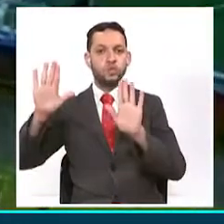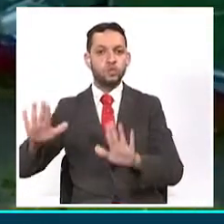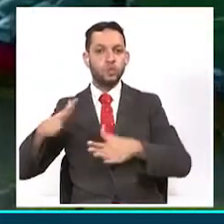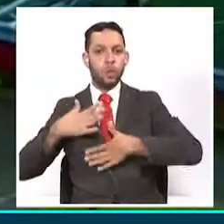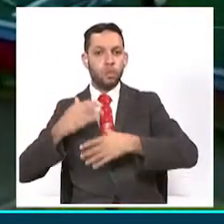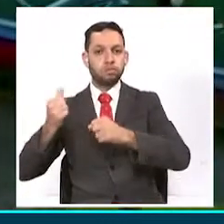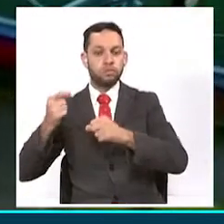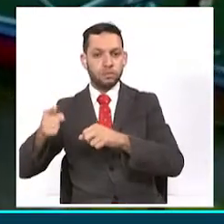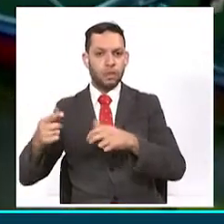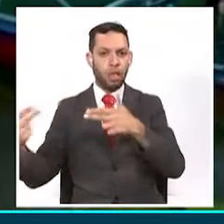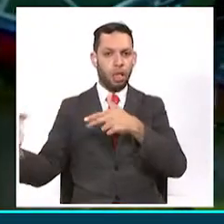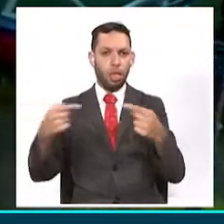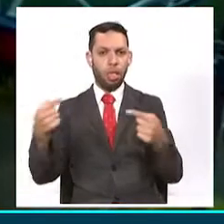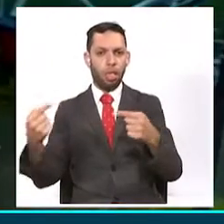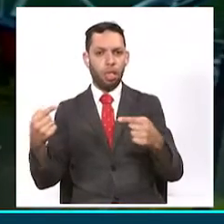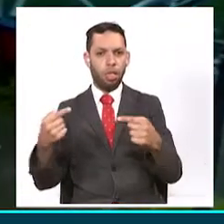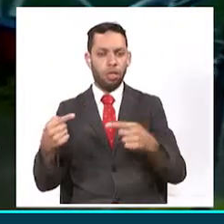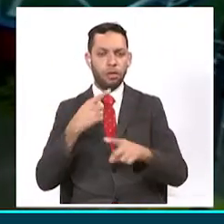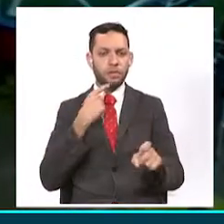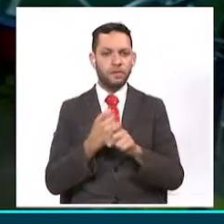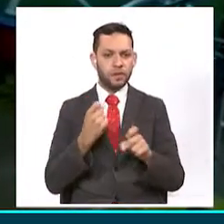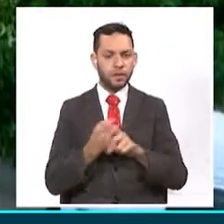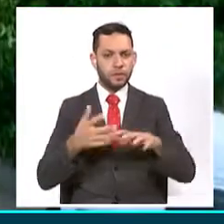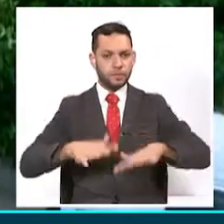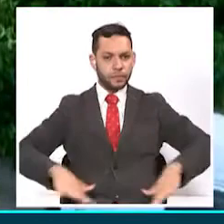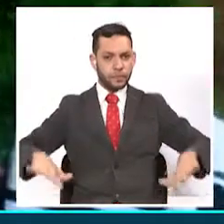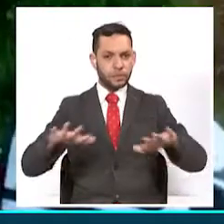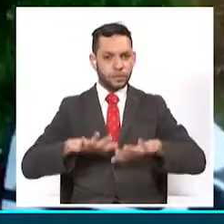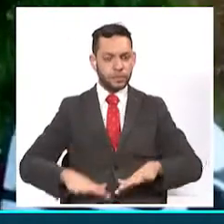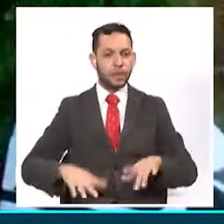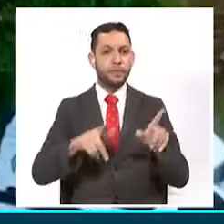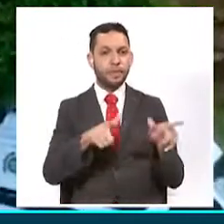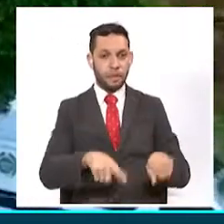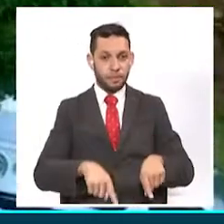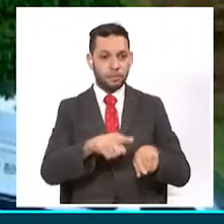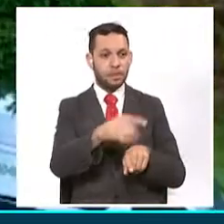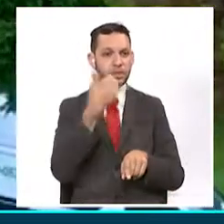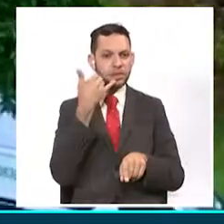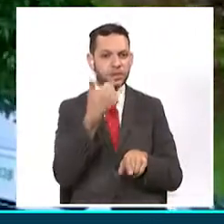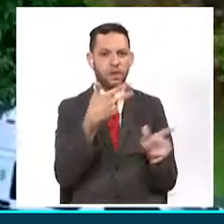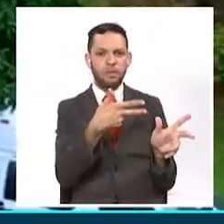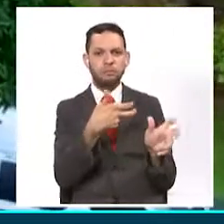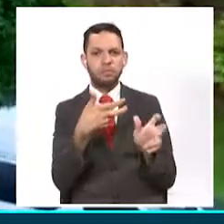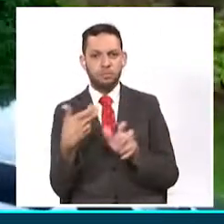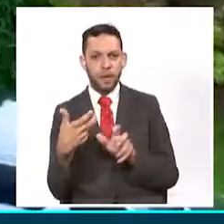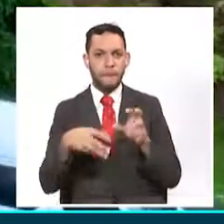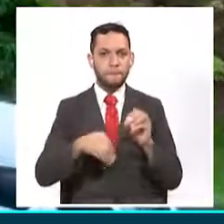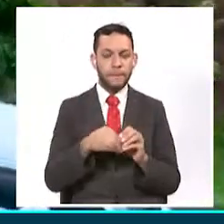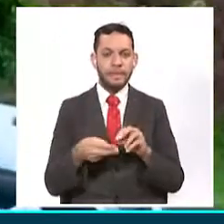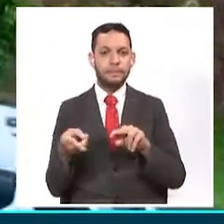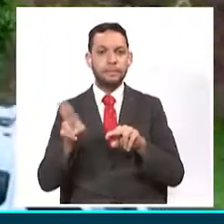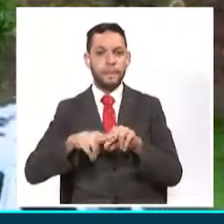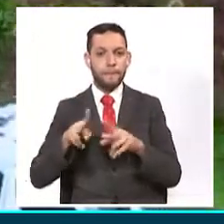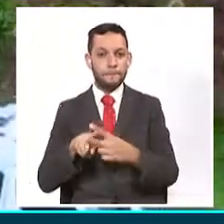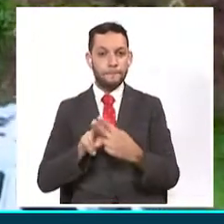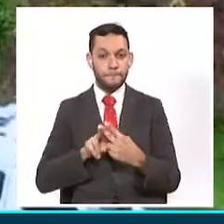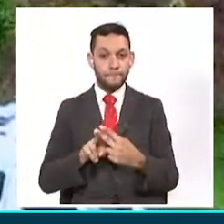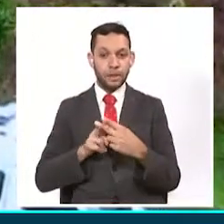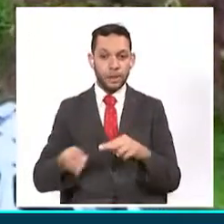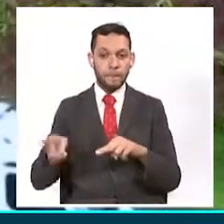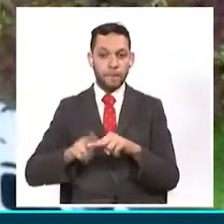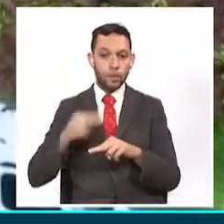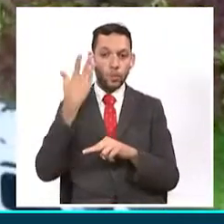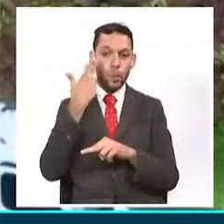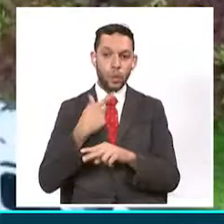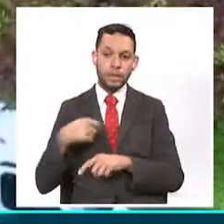delictivas tales como, por ejemplo, la extorsión, inclusive el tema del gota a gota en forma ilegal. Y fuera de eso, a